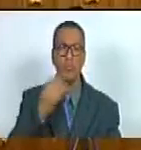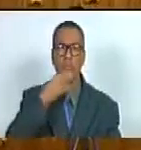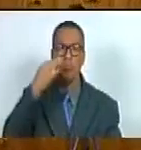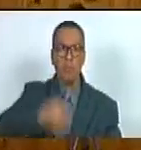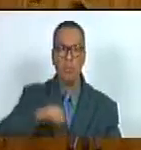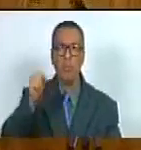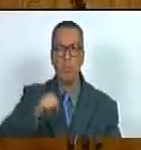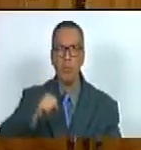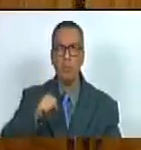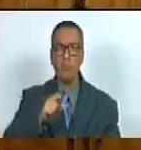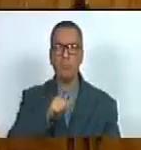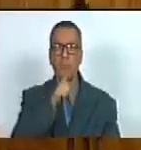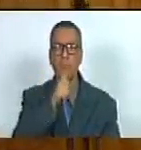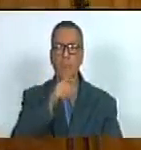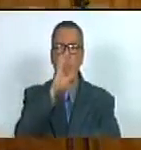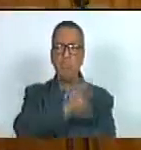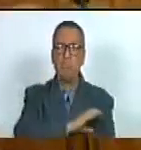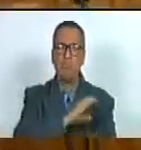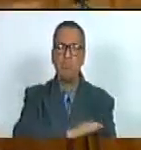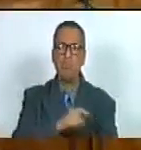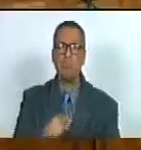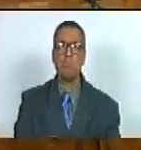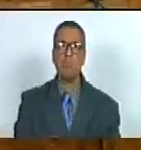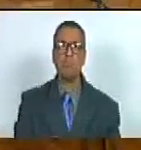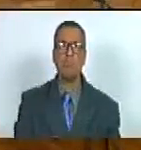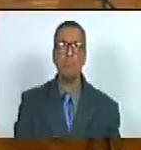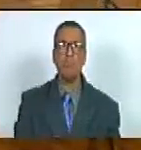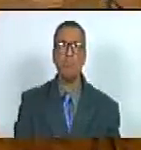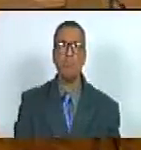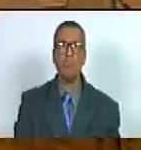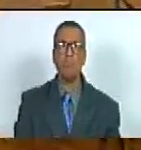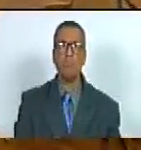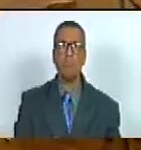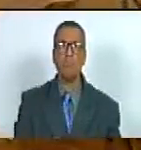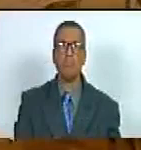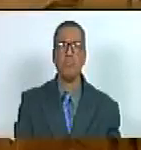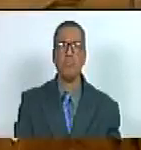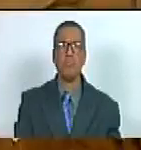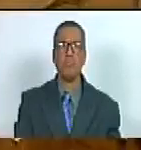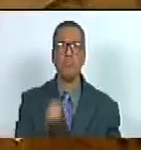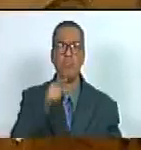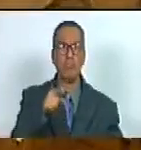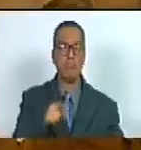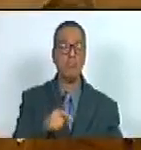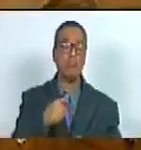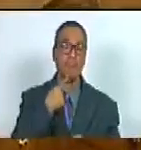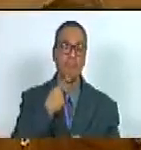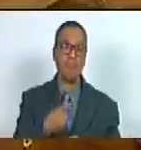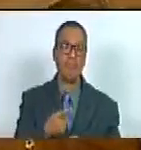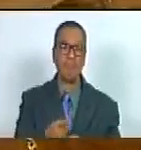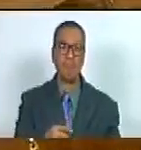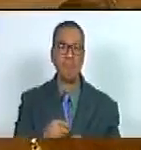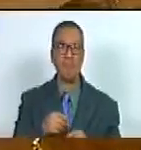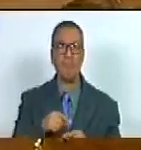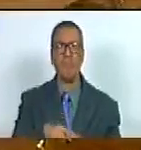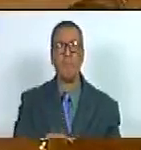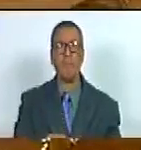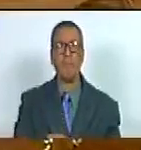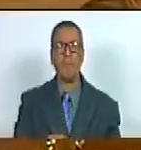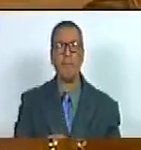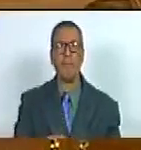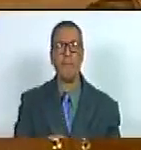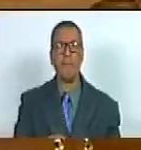horroroso e indignante es y decepcionante diría yo es